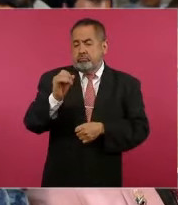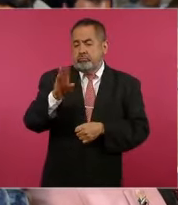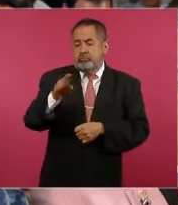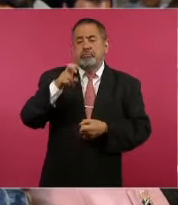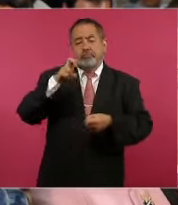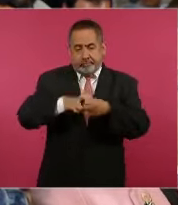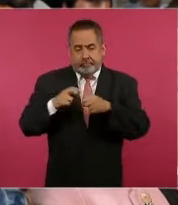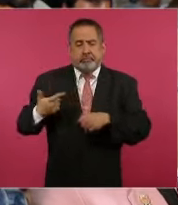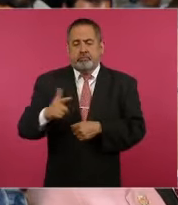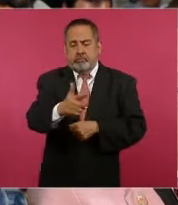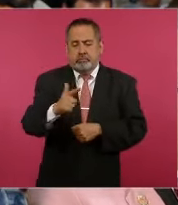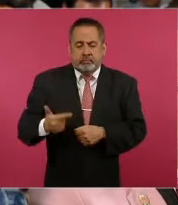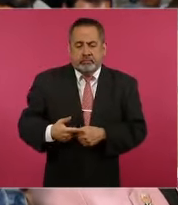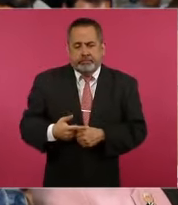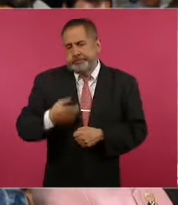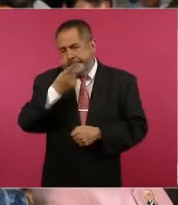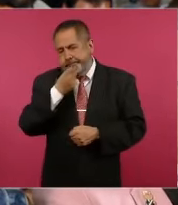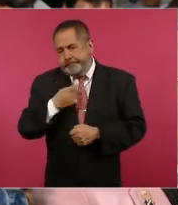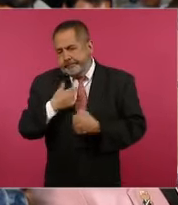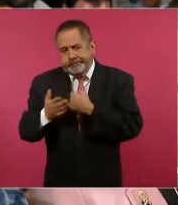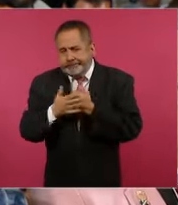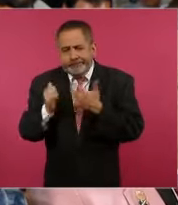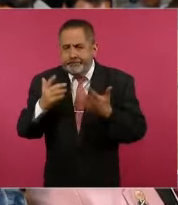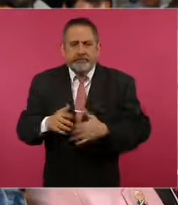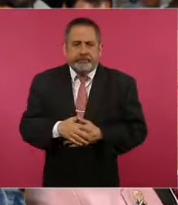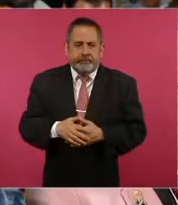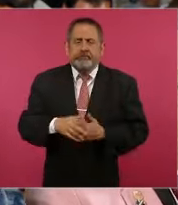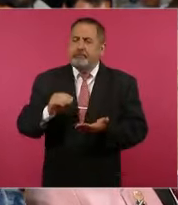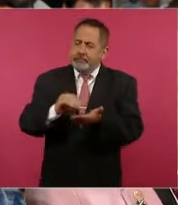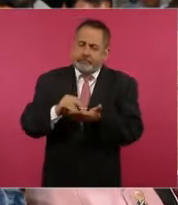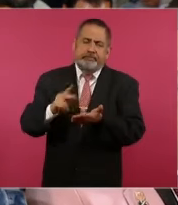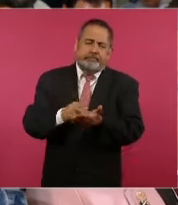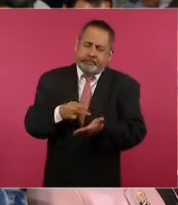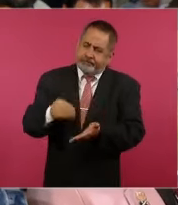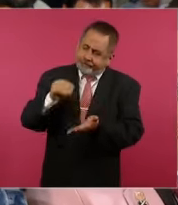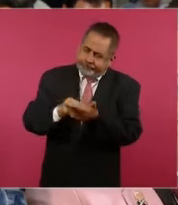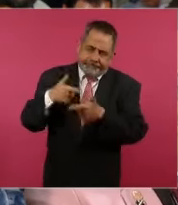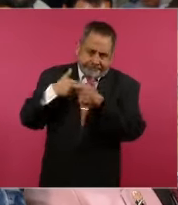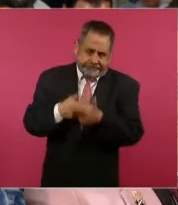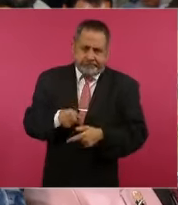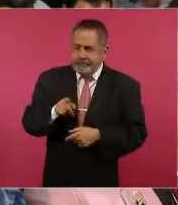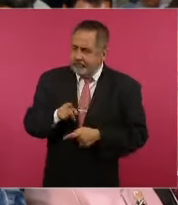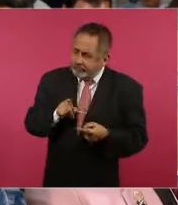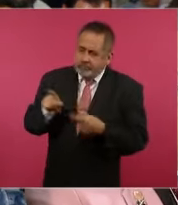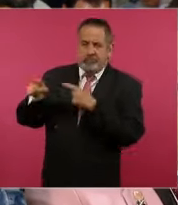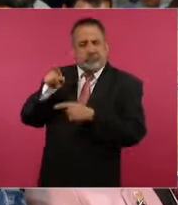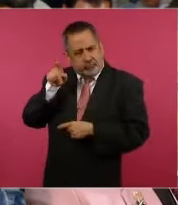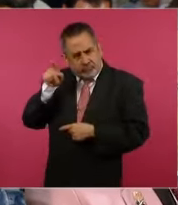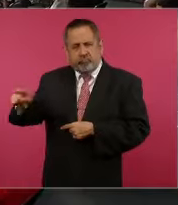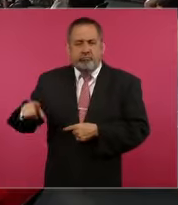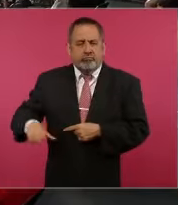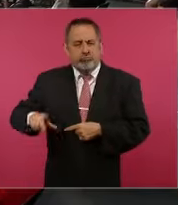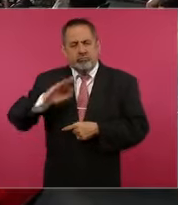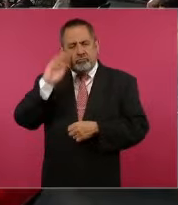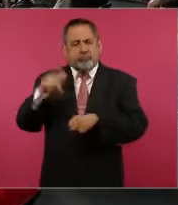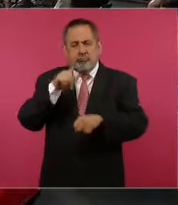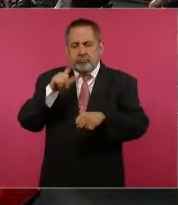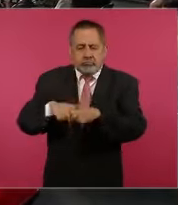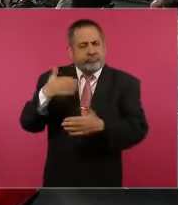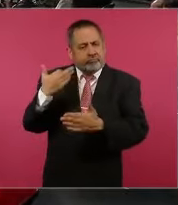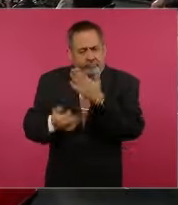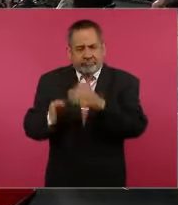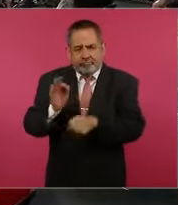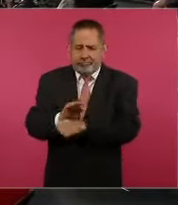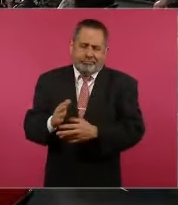¿Qué nos puede decir sobre esto, de que insisten en culpar al gobierno federal por no proteger